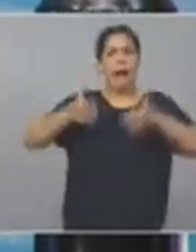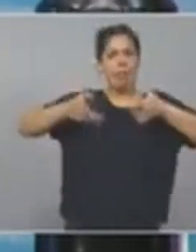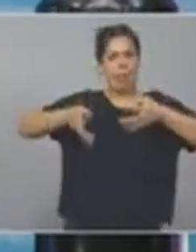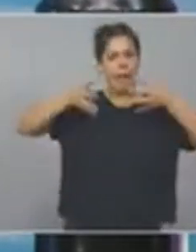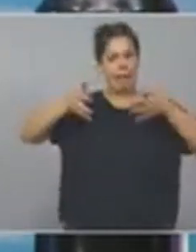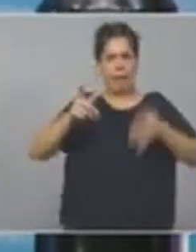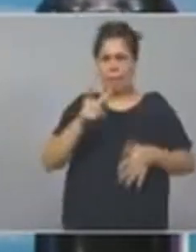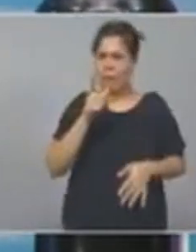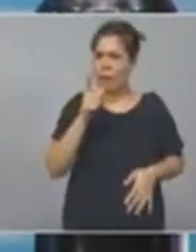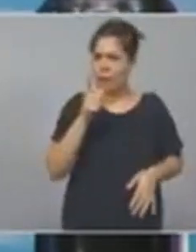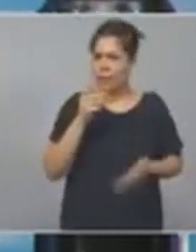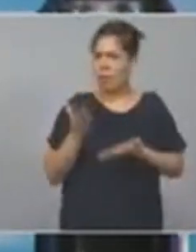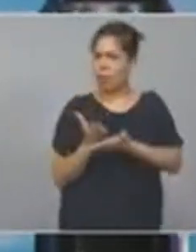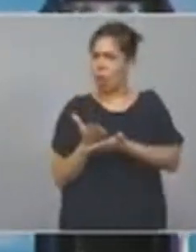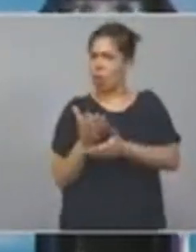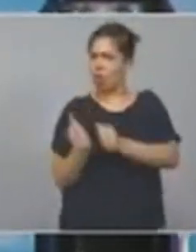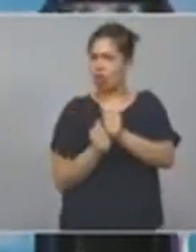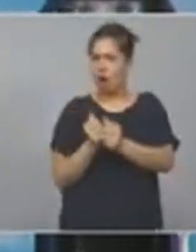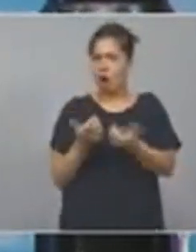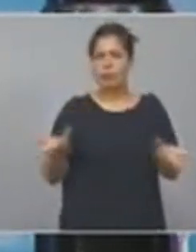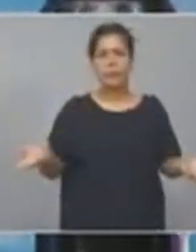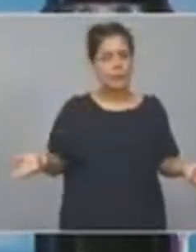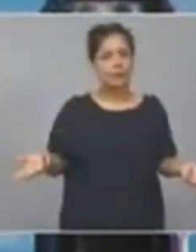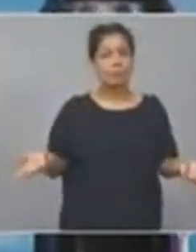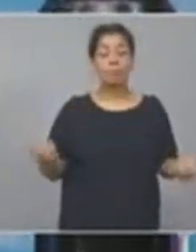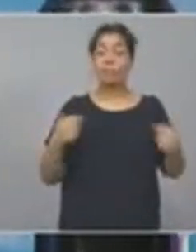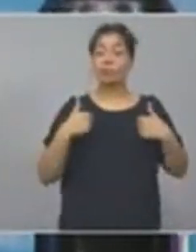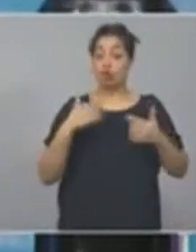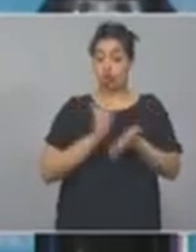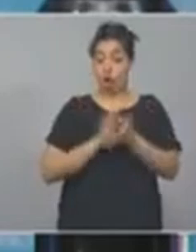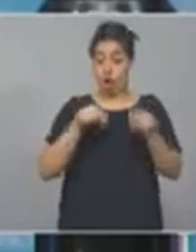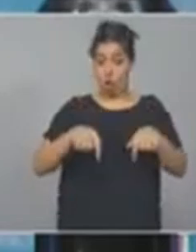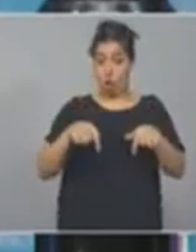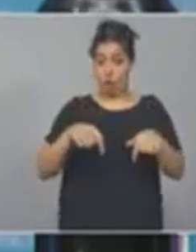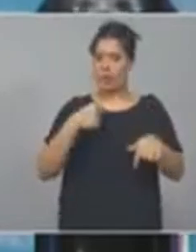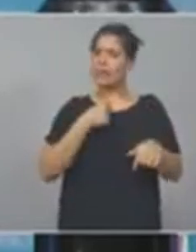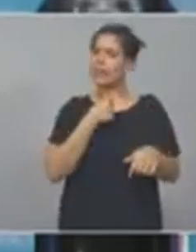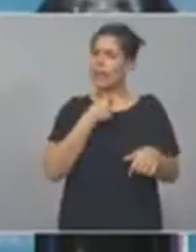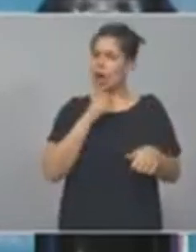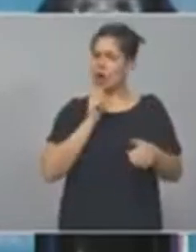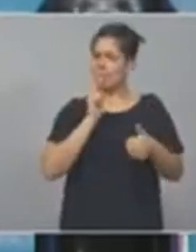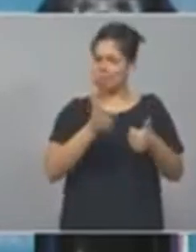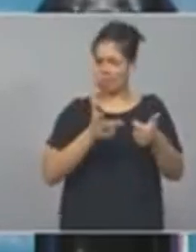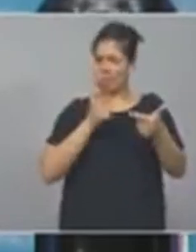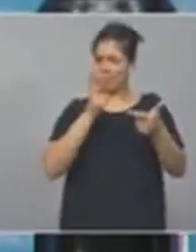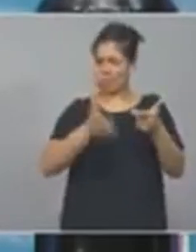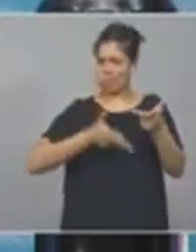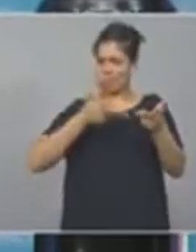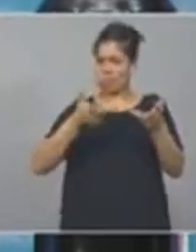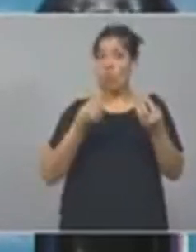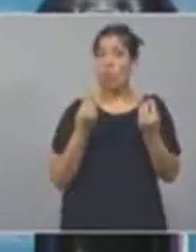sociales, sobre eso quiero enumerar, porque estamos acá los que tenemos